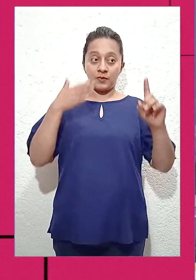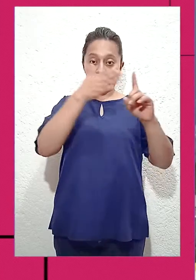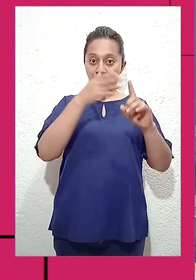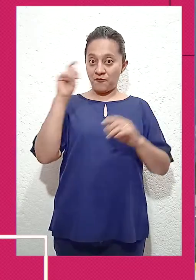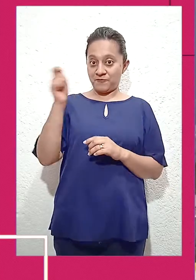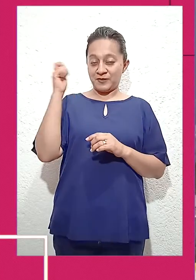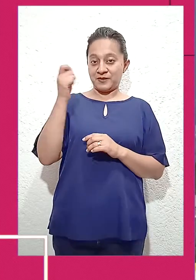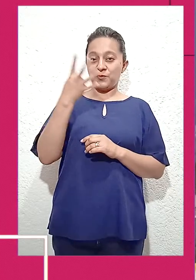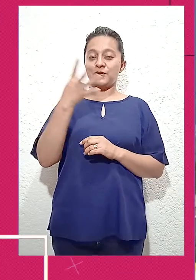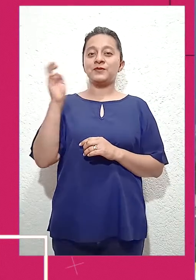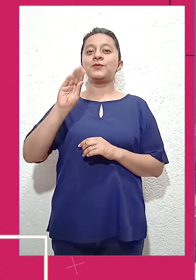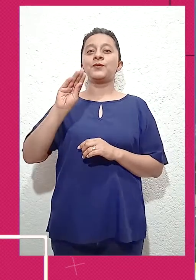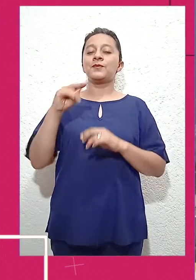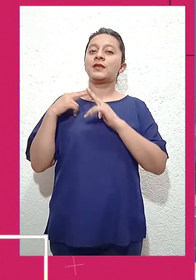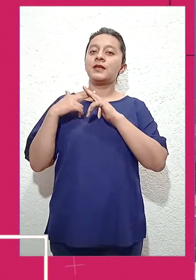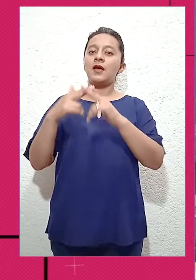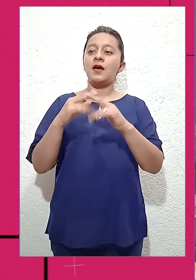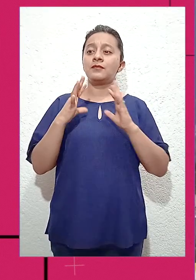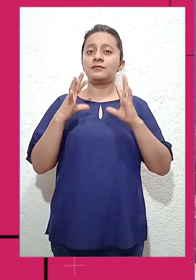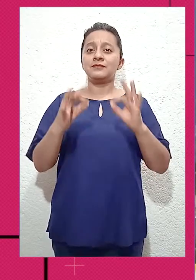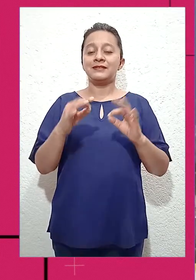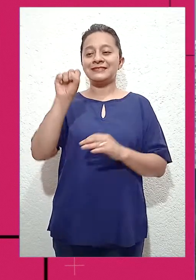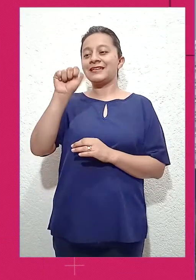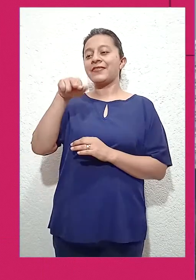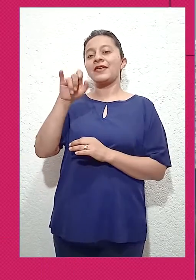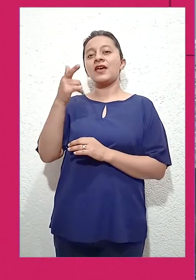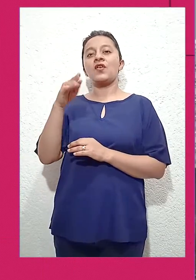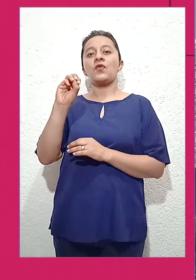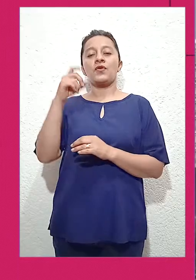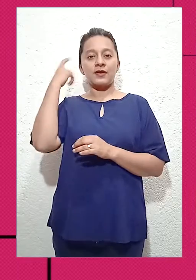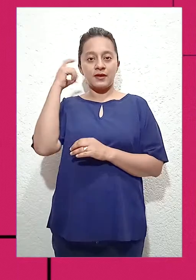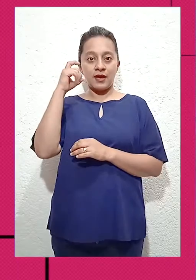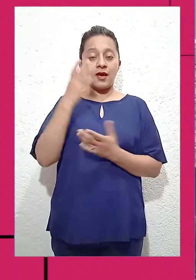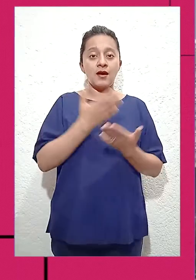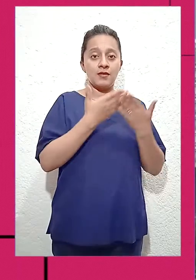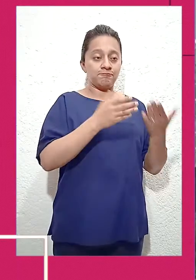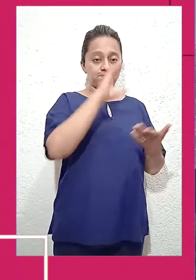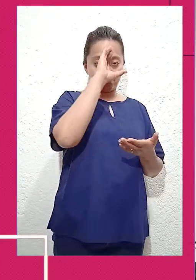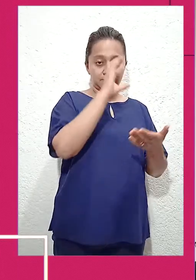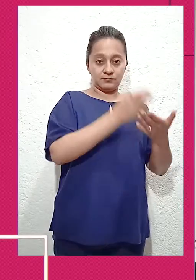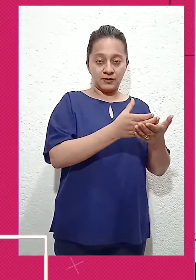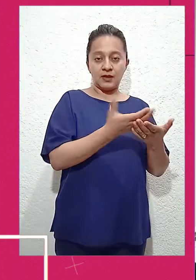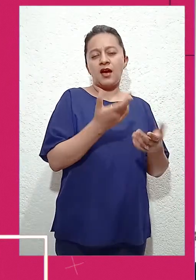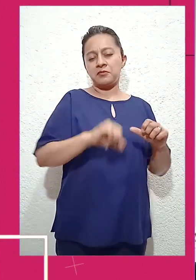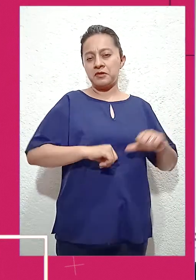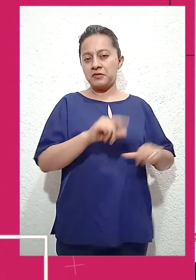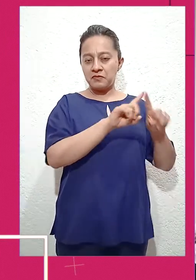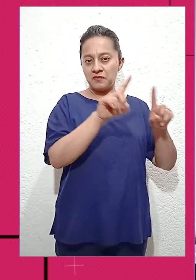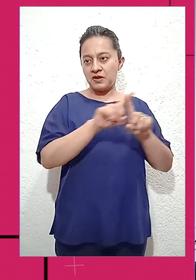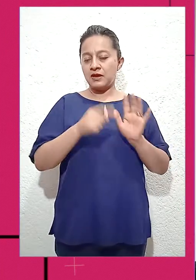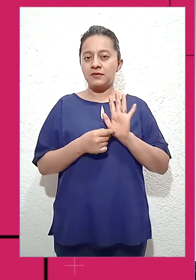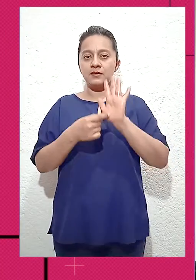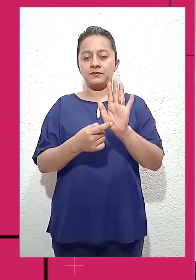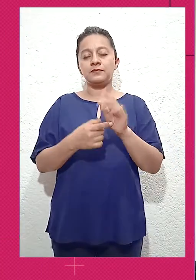Con el objetivo de festejar el 490 aniversario de la Fundación de Santiago de Querétaro, la diócesis llevó a cabo diversas